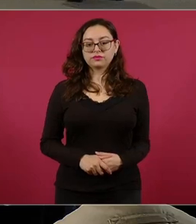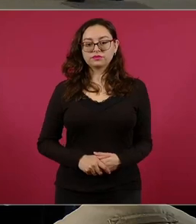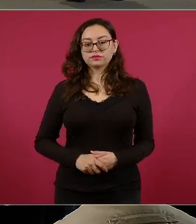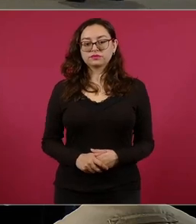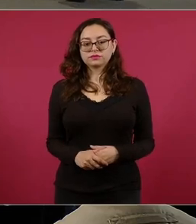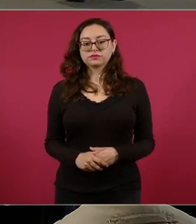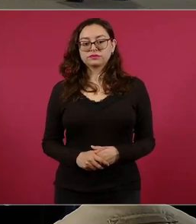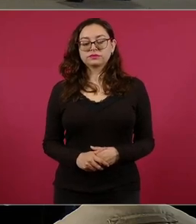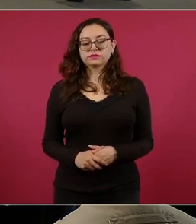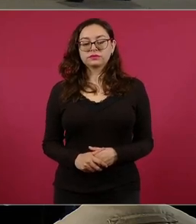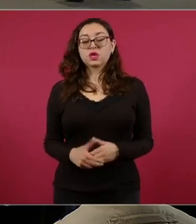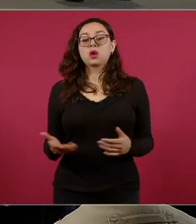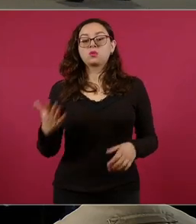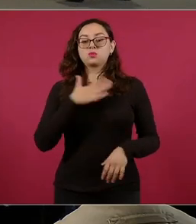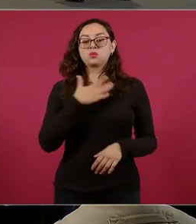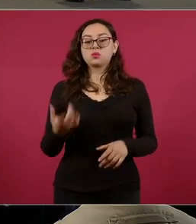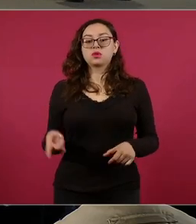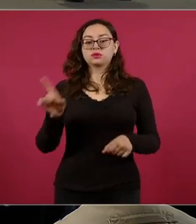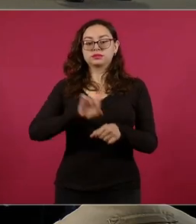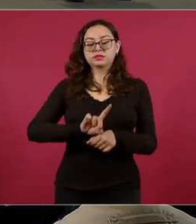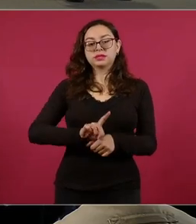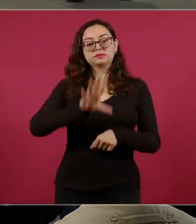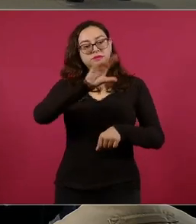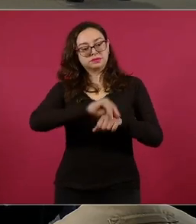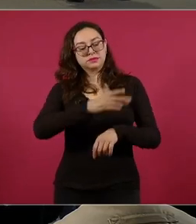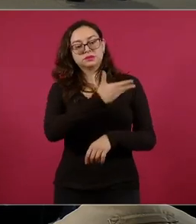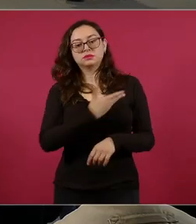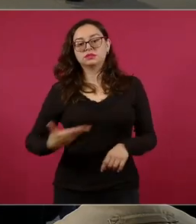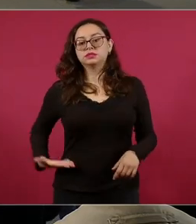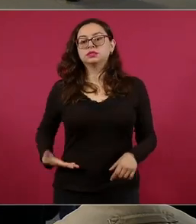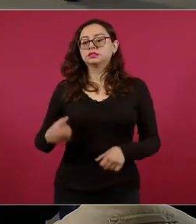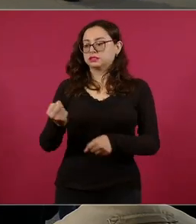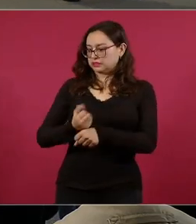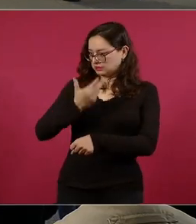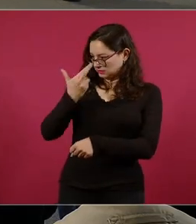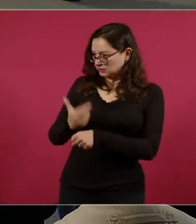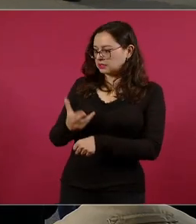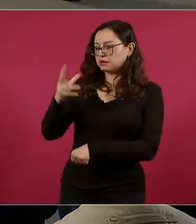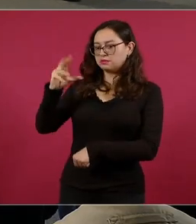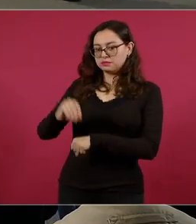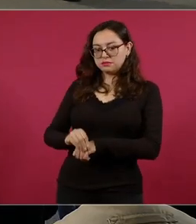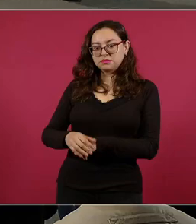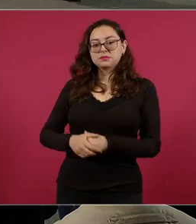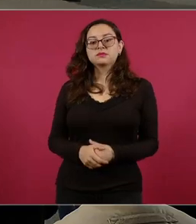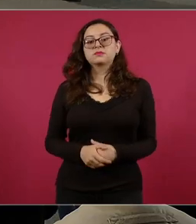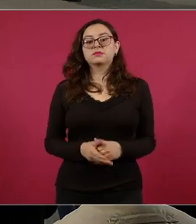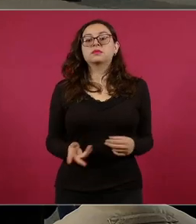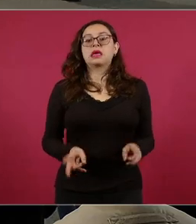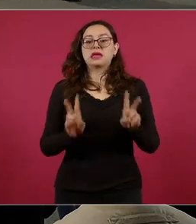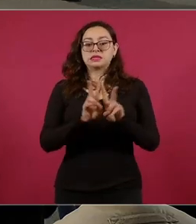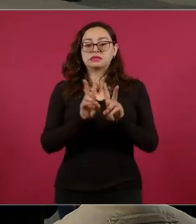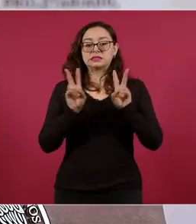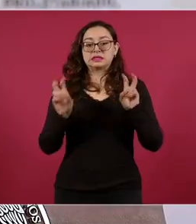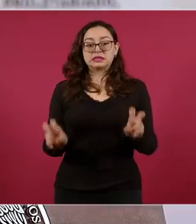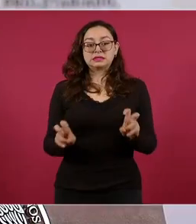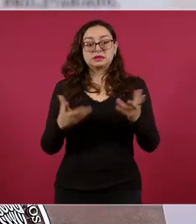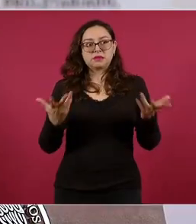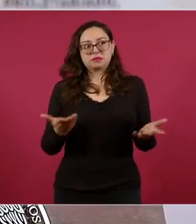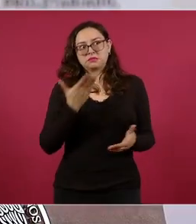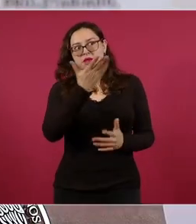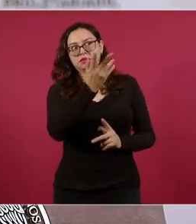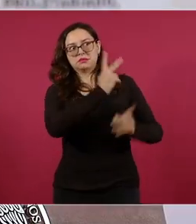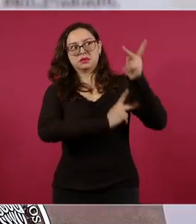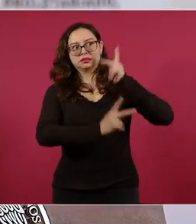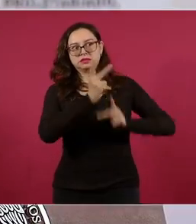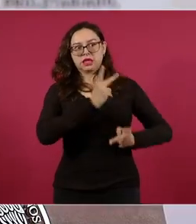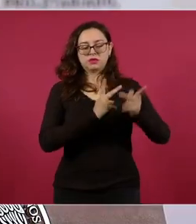Muy buenos días. Con el permiso del presidente y del secretario. Me toca la situación de la deuda pública. Quiero